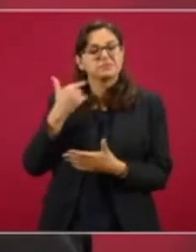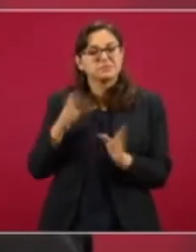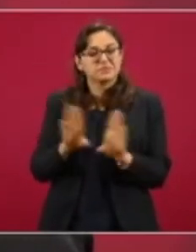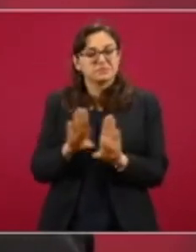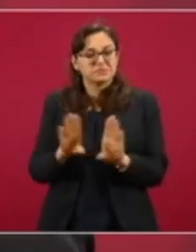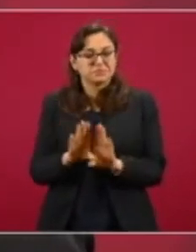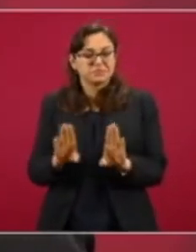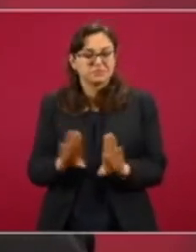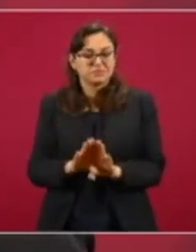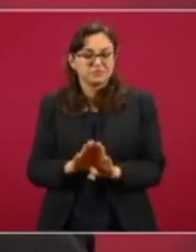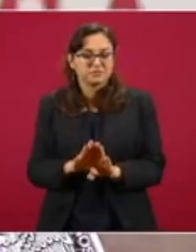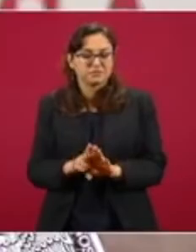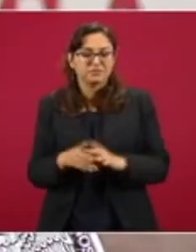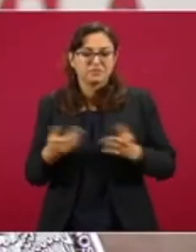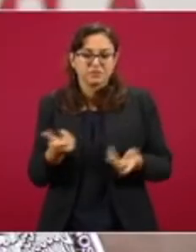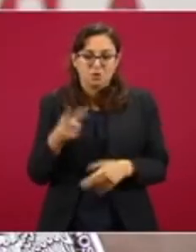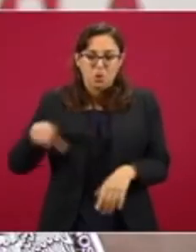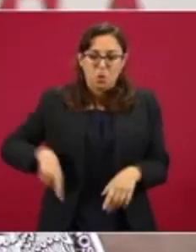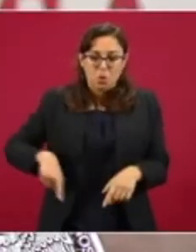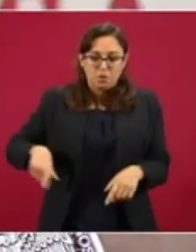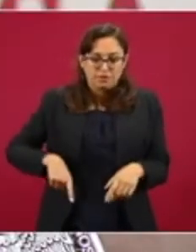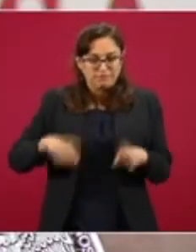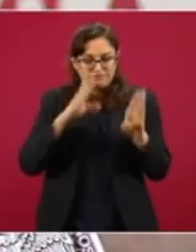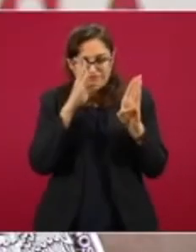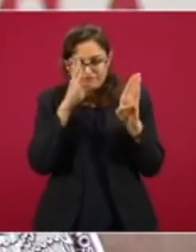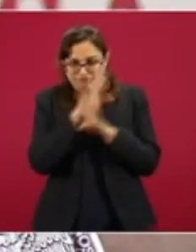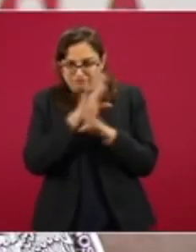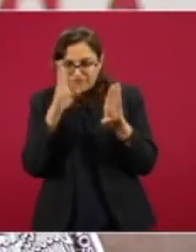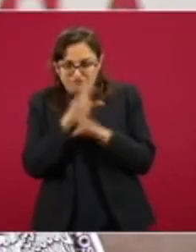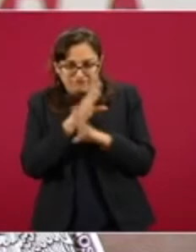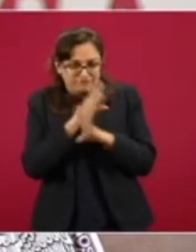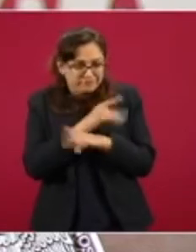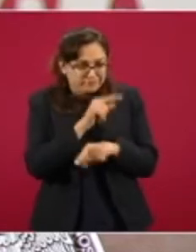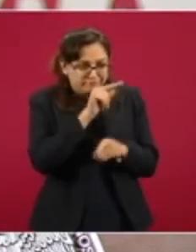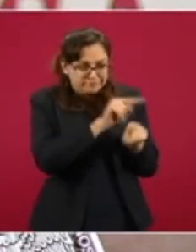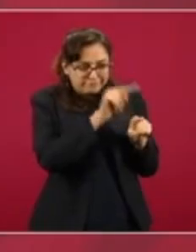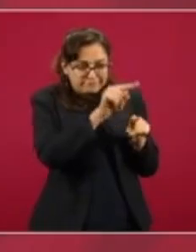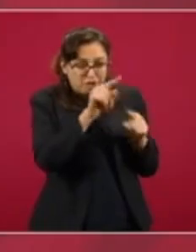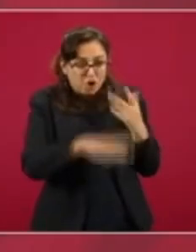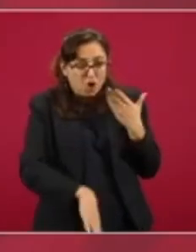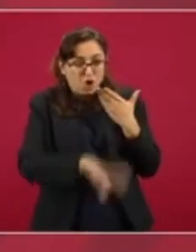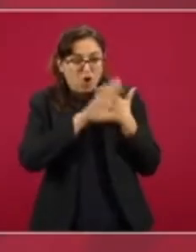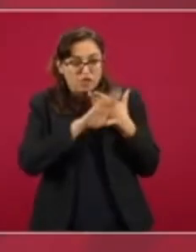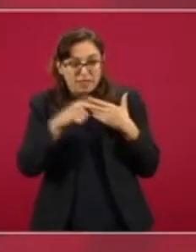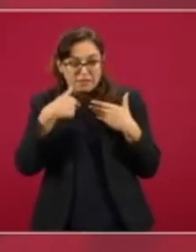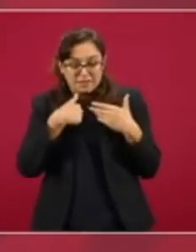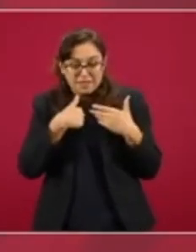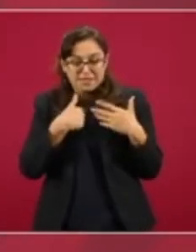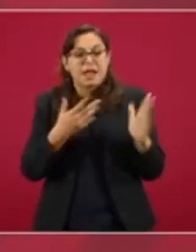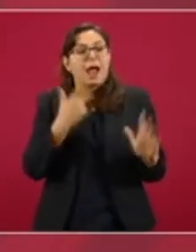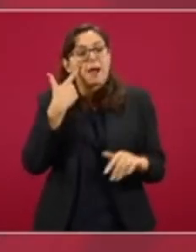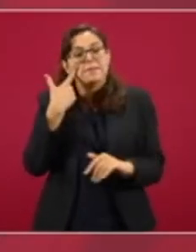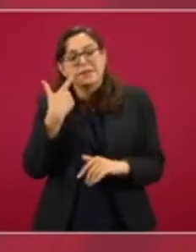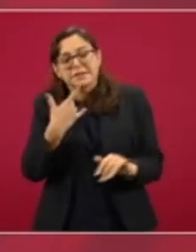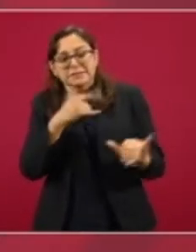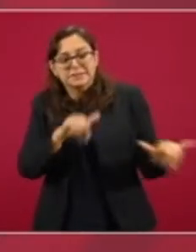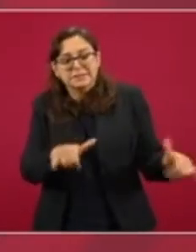interferencia o se escuchaba a los que hablaban por teléfono y eran